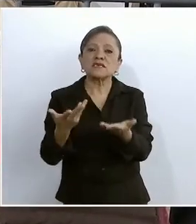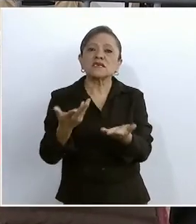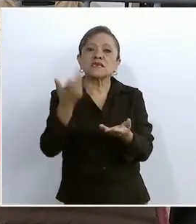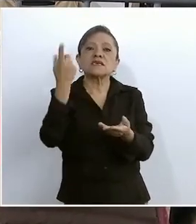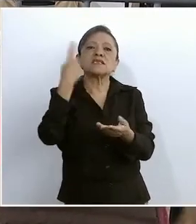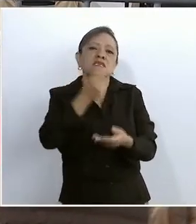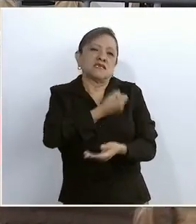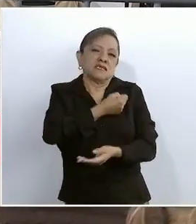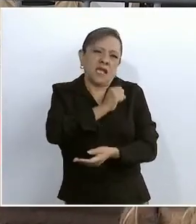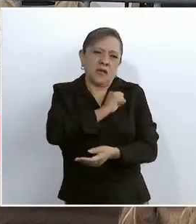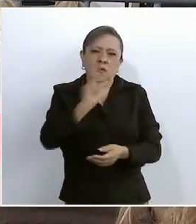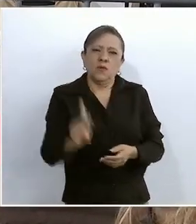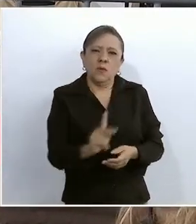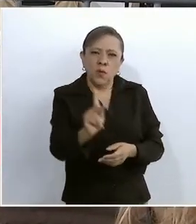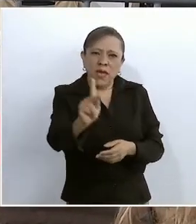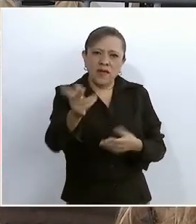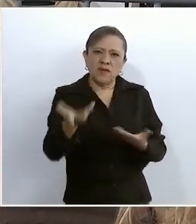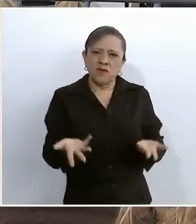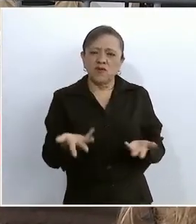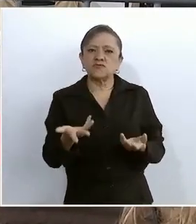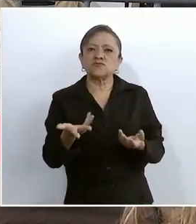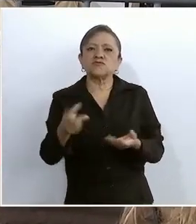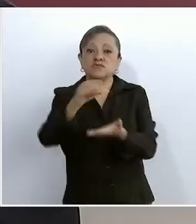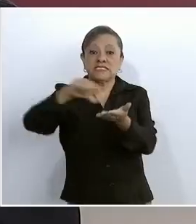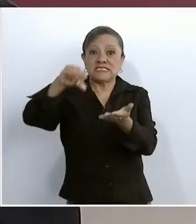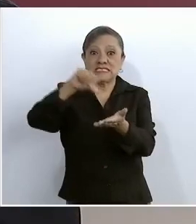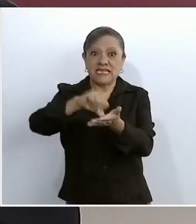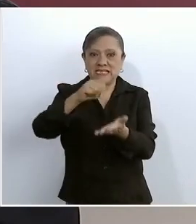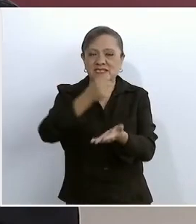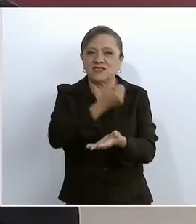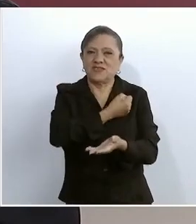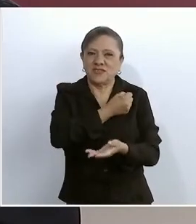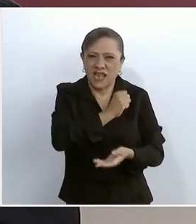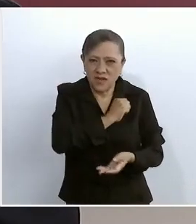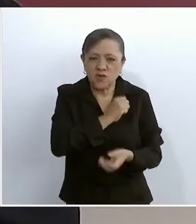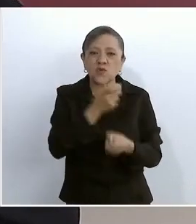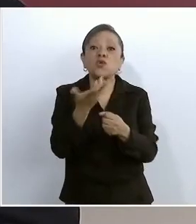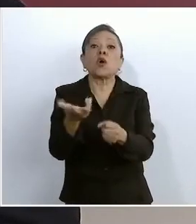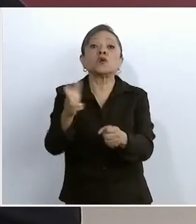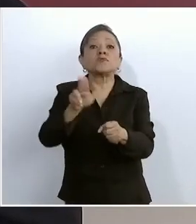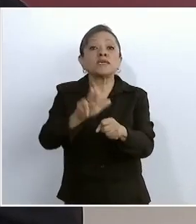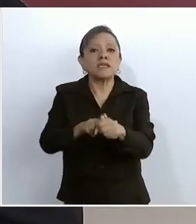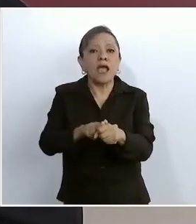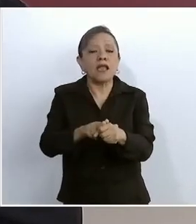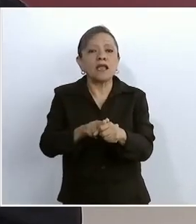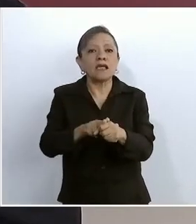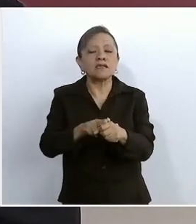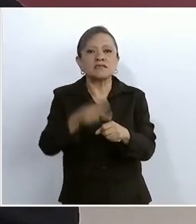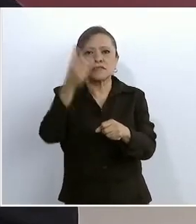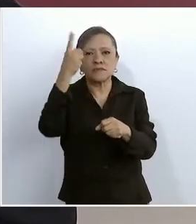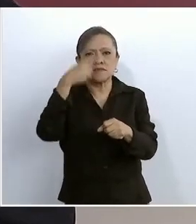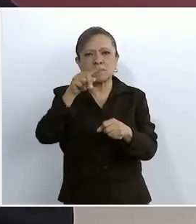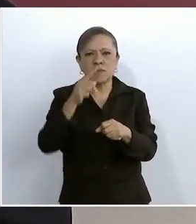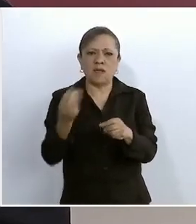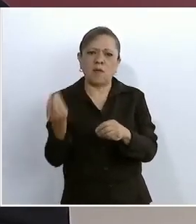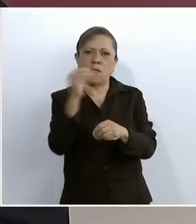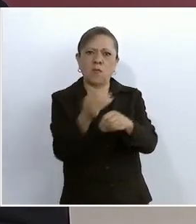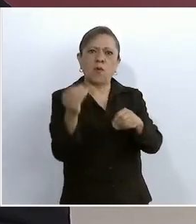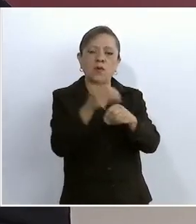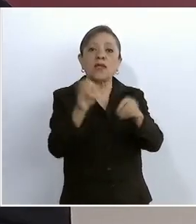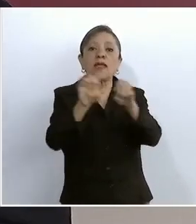centros de salud, los hospitales con equipos, con